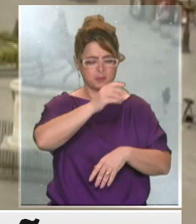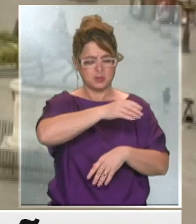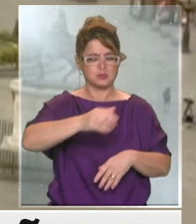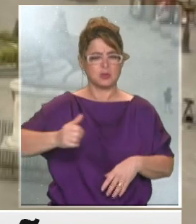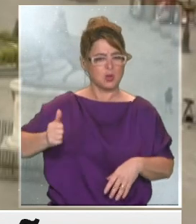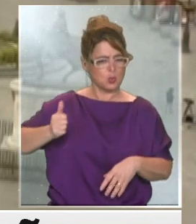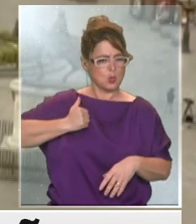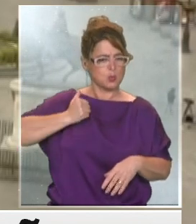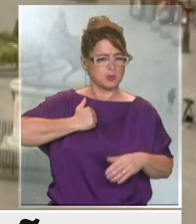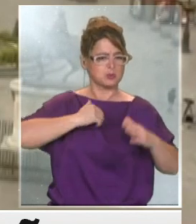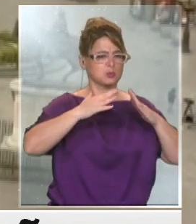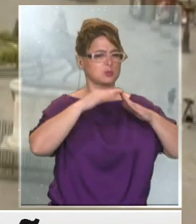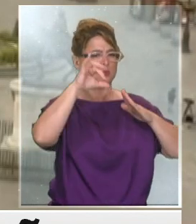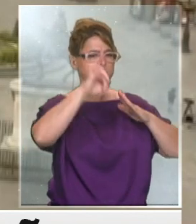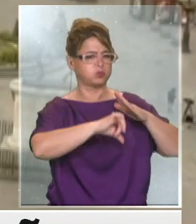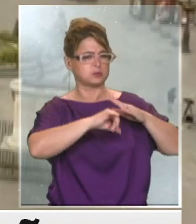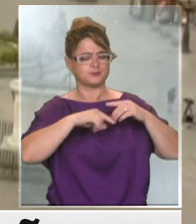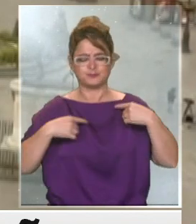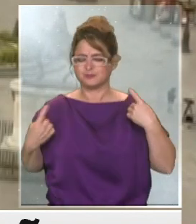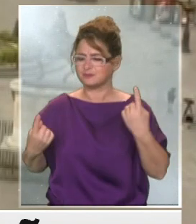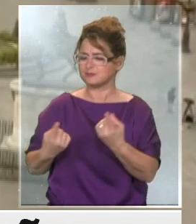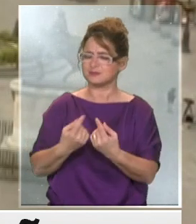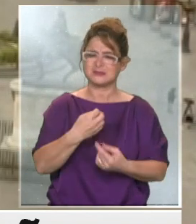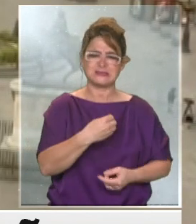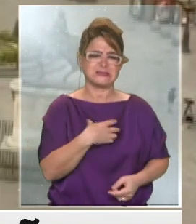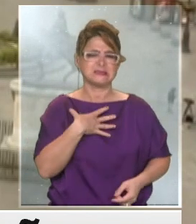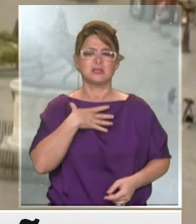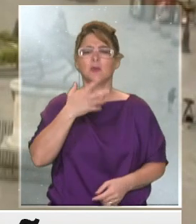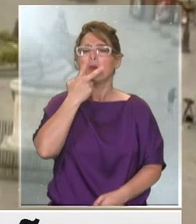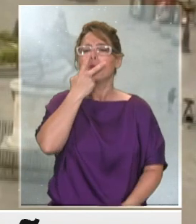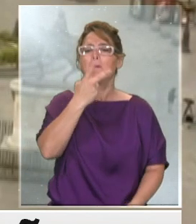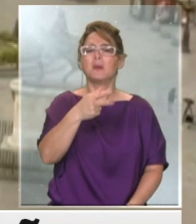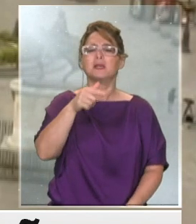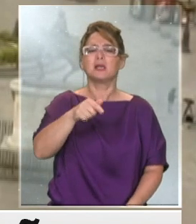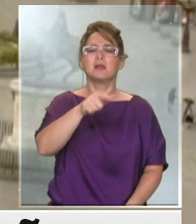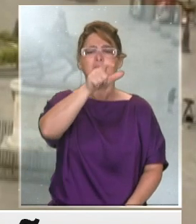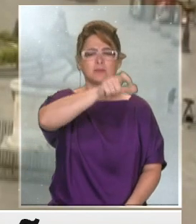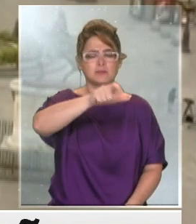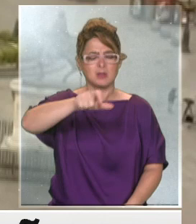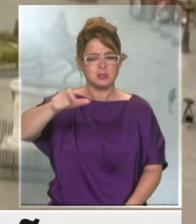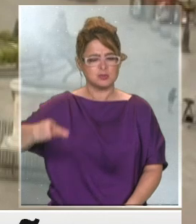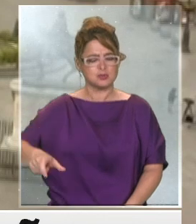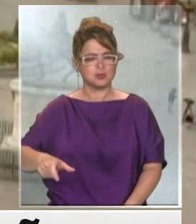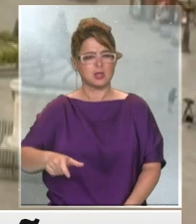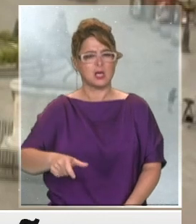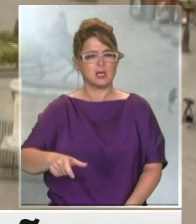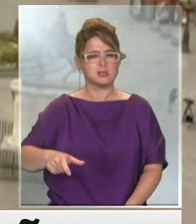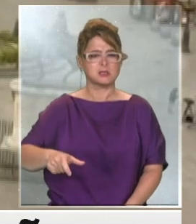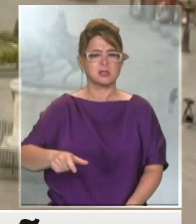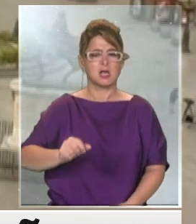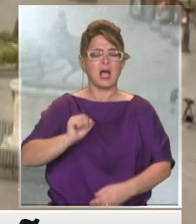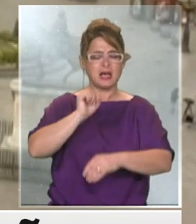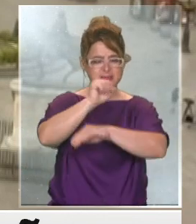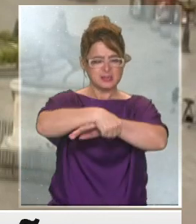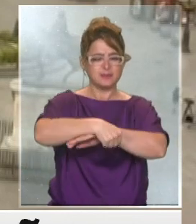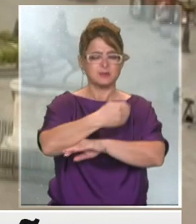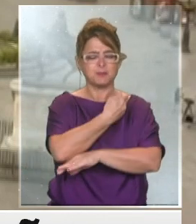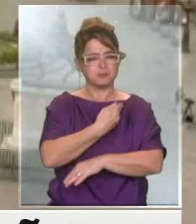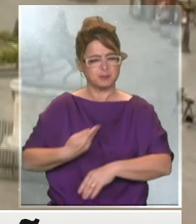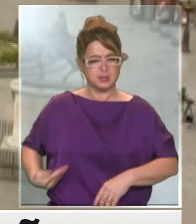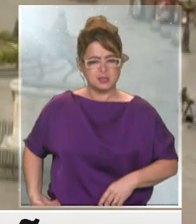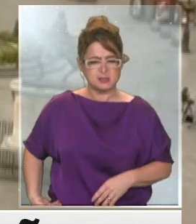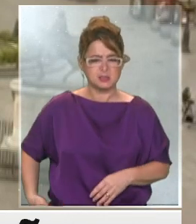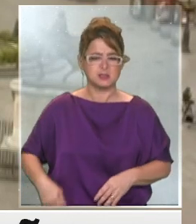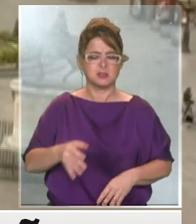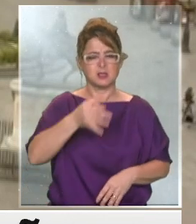cuarentena. Pero ¿cuál es la sensación que te queda a ti? ¿Las personas están conformes por cómo ha actuado el gobierno